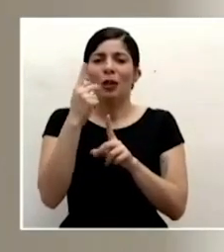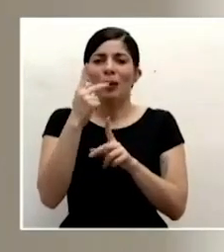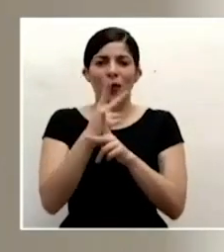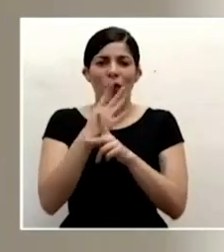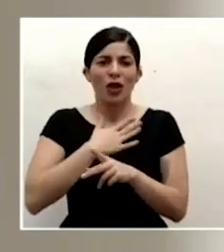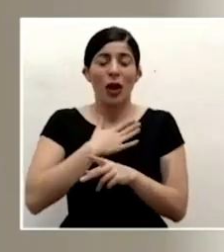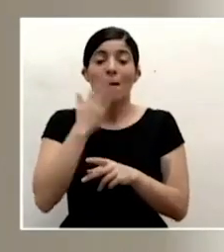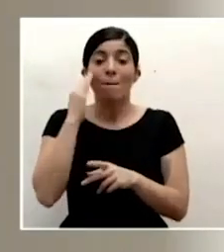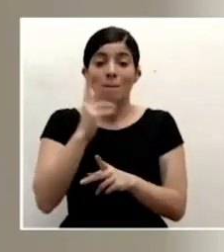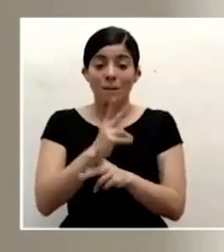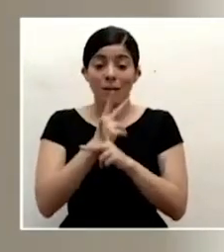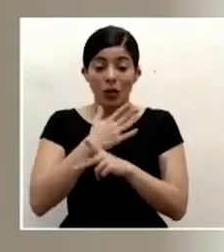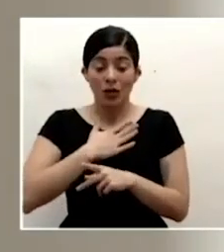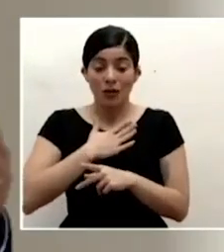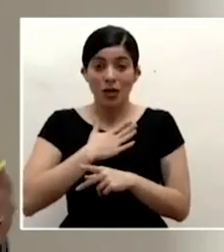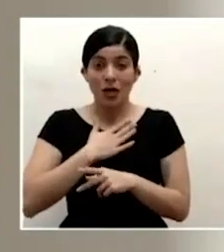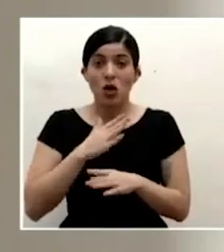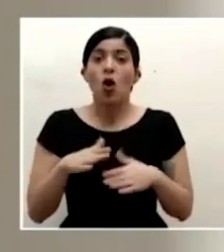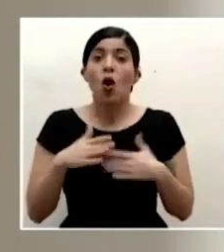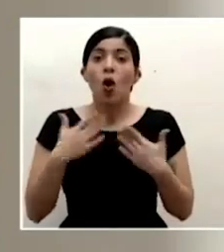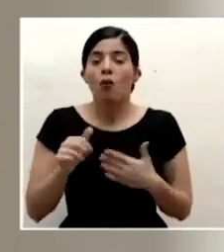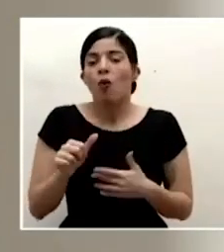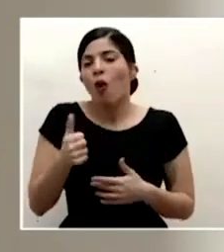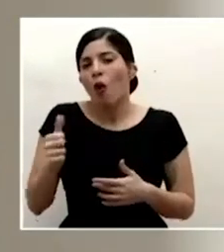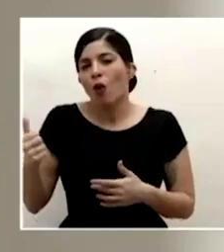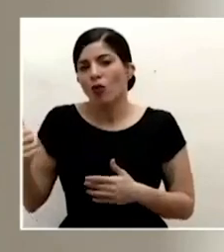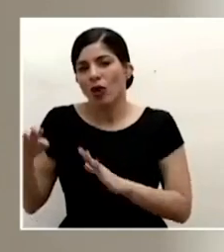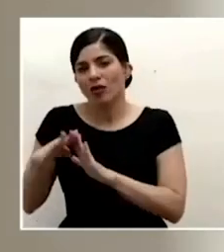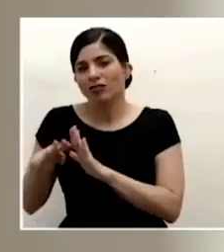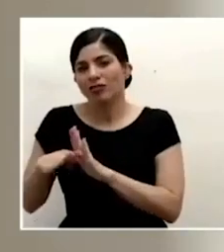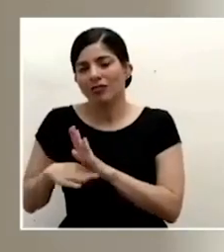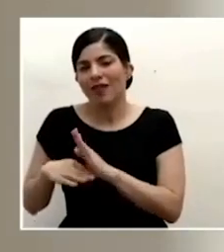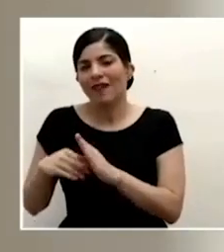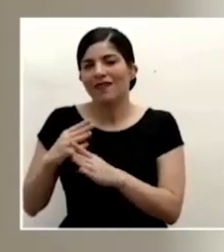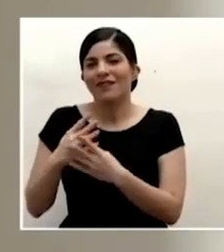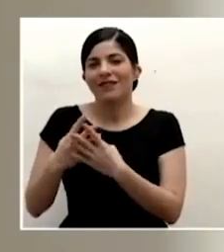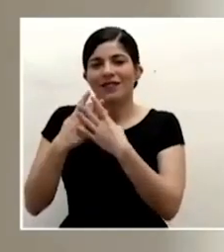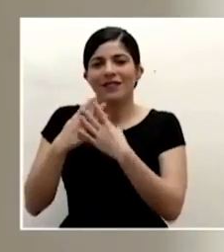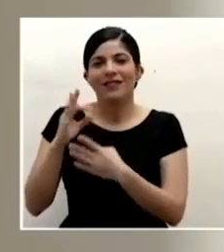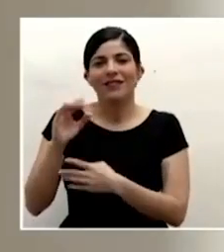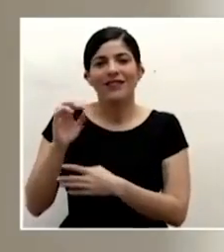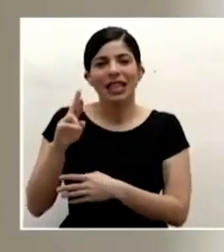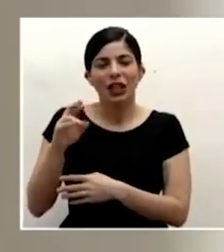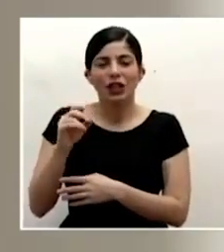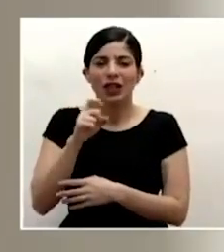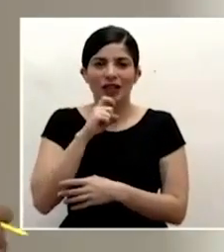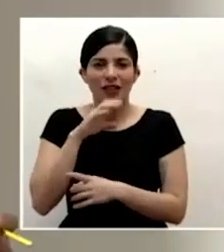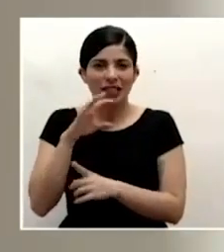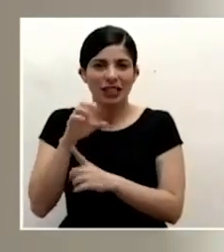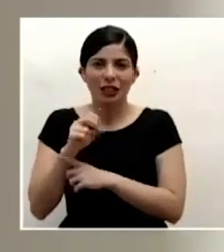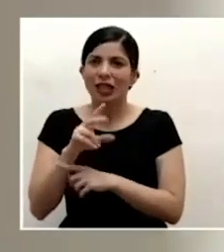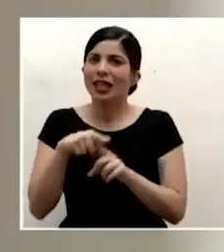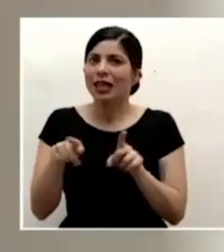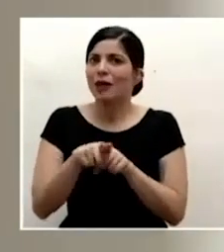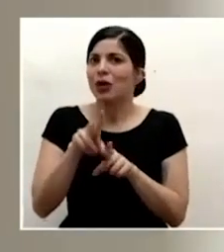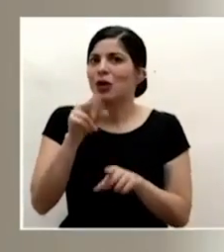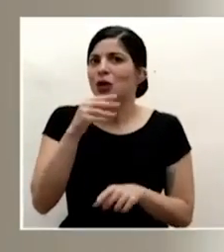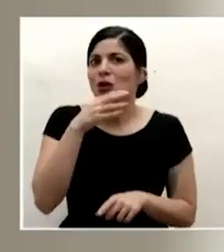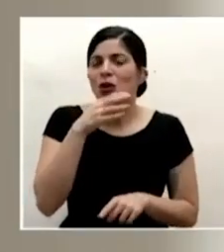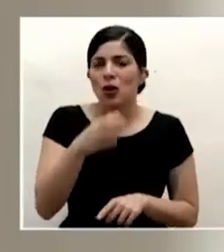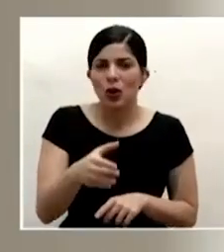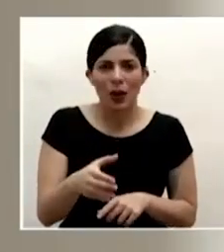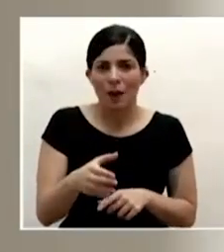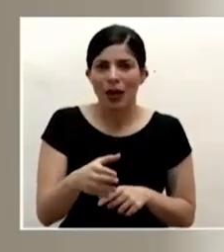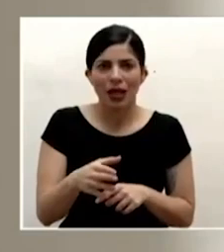ingreso ya es otro tipo de filtros que obviamente pues cuesta mucho conseguirlos y que todo mundo se recomienda en ningún momento se ha recomendado para la